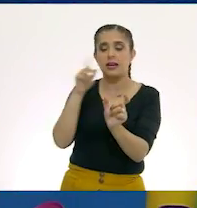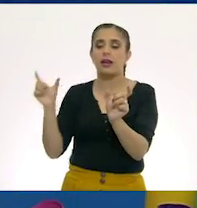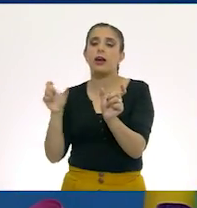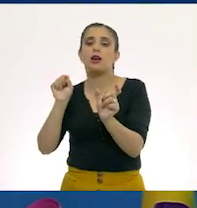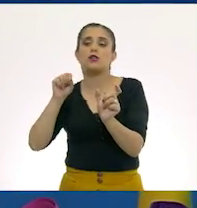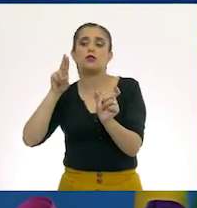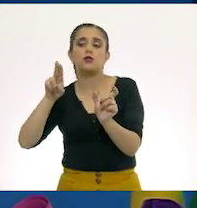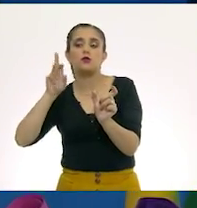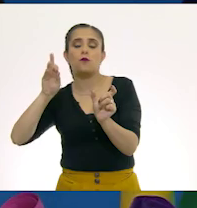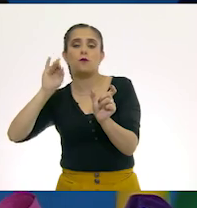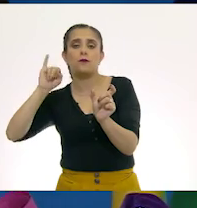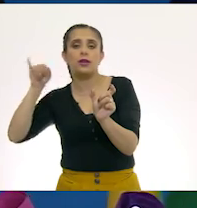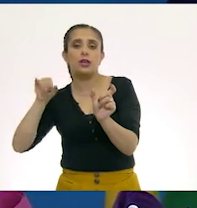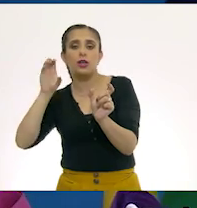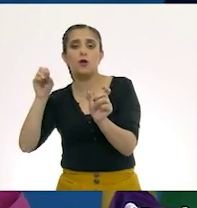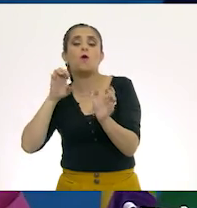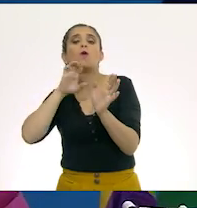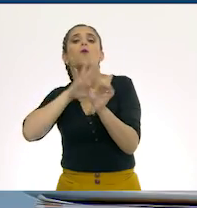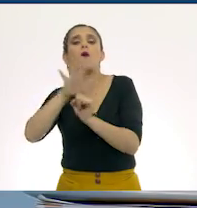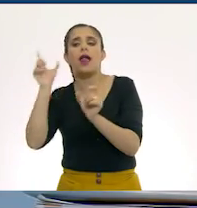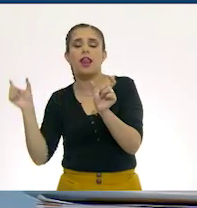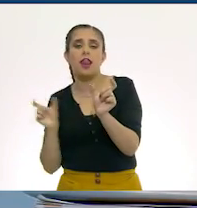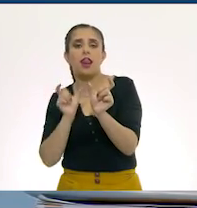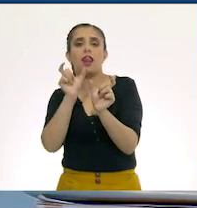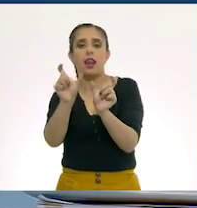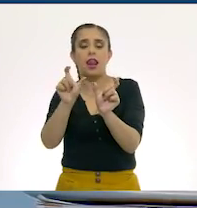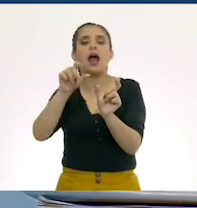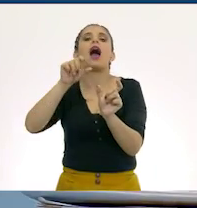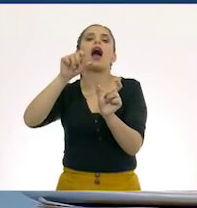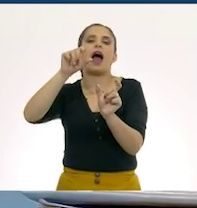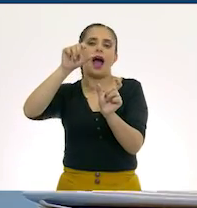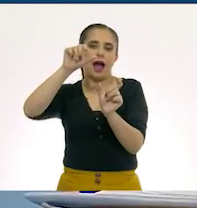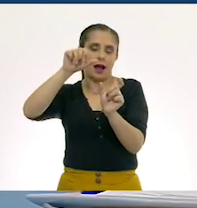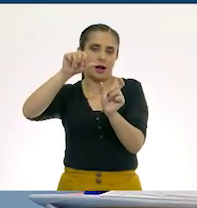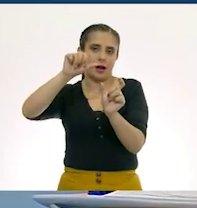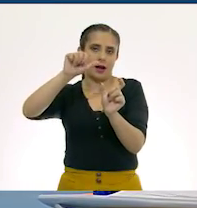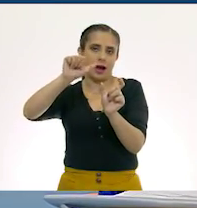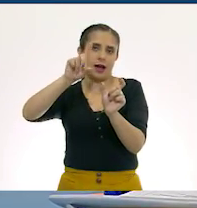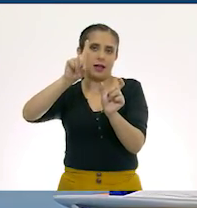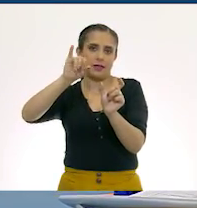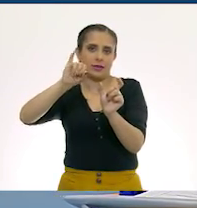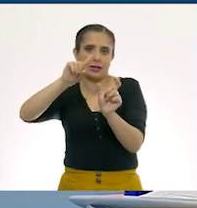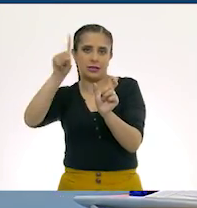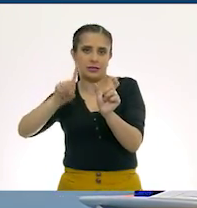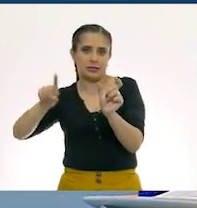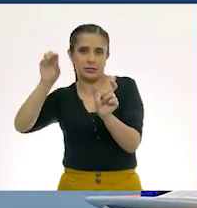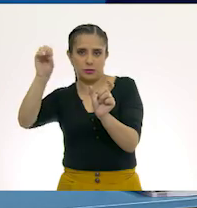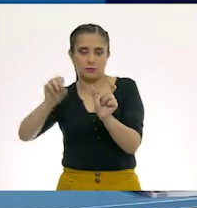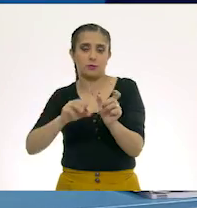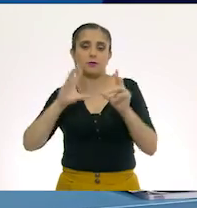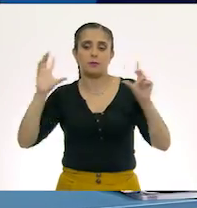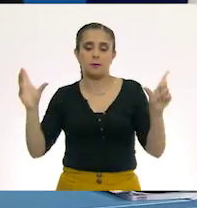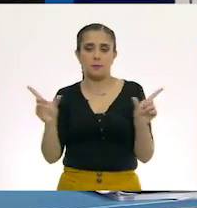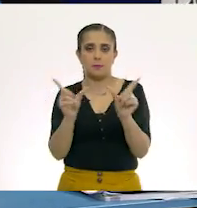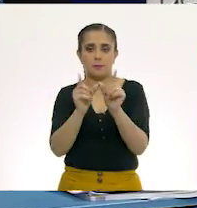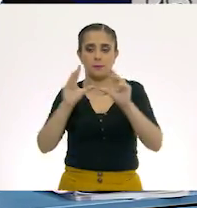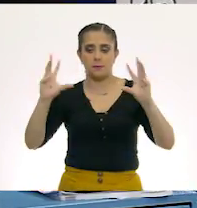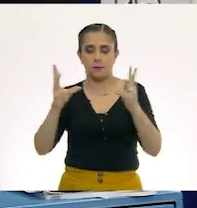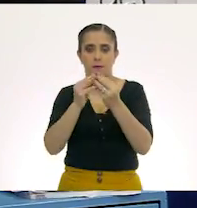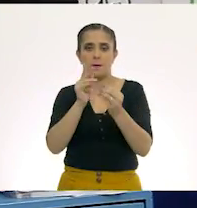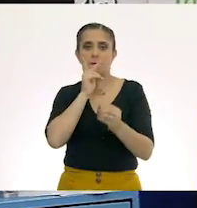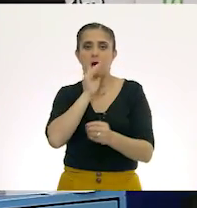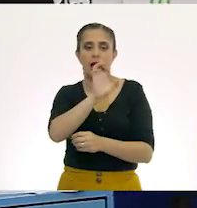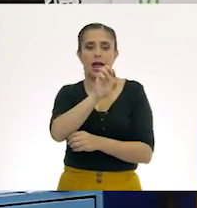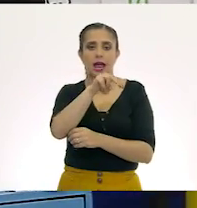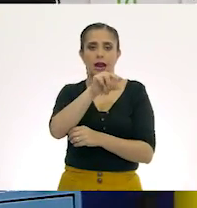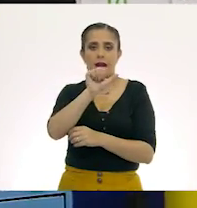palabra. Ahora, ¿qué será eso de enamoradizo, Raúlito? Ay, pues que te enamoras mucho. No nada más que te enamoras mucho,